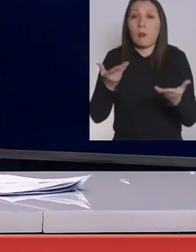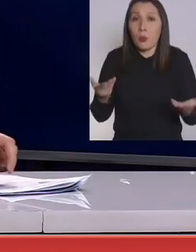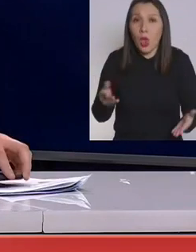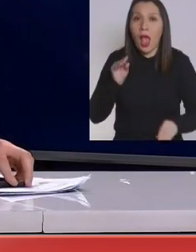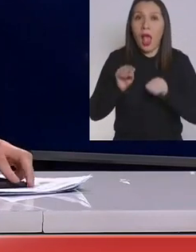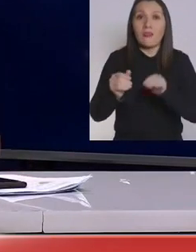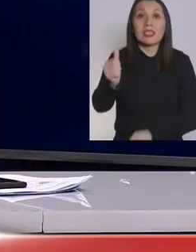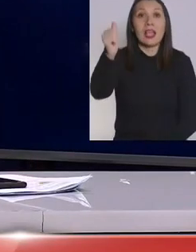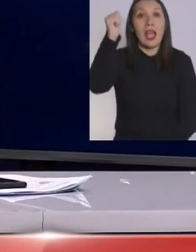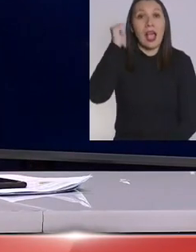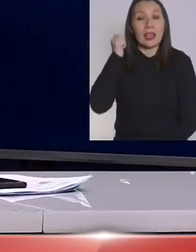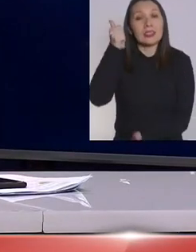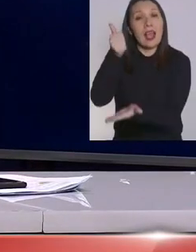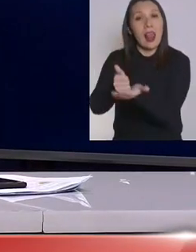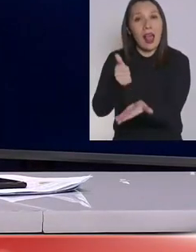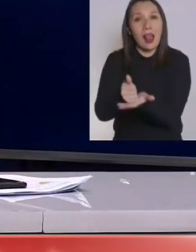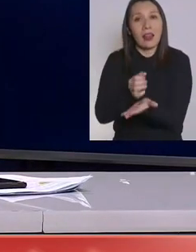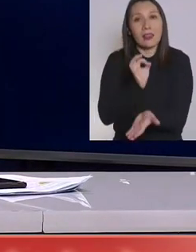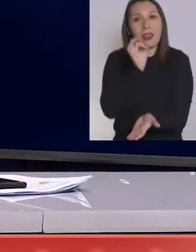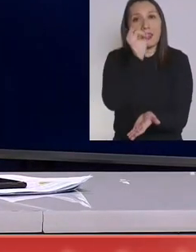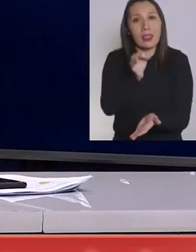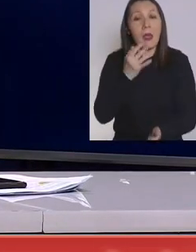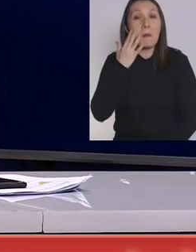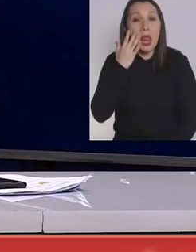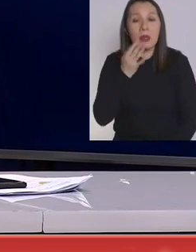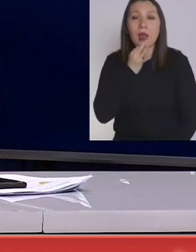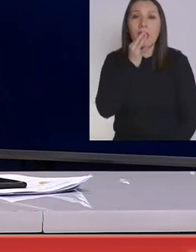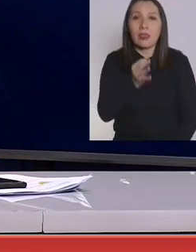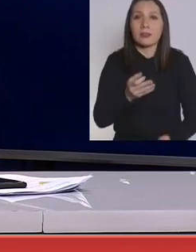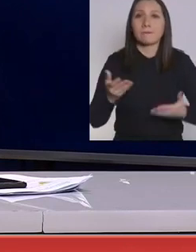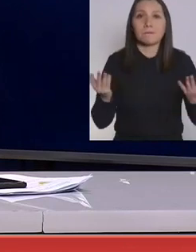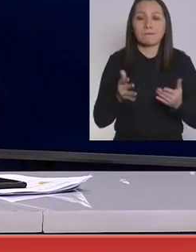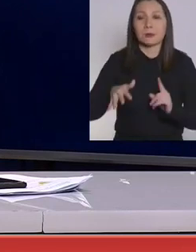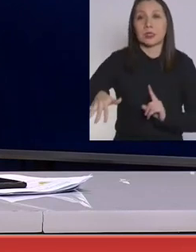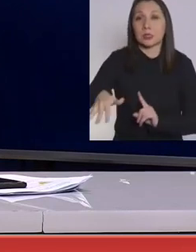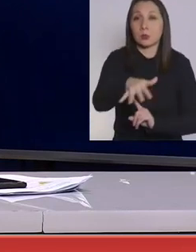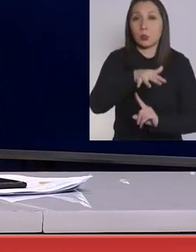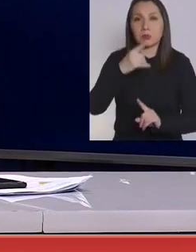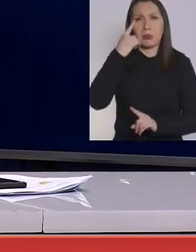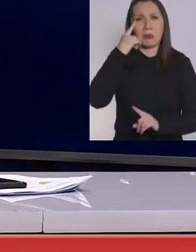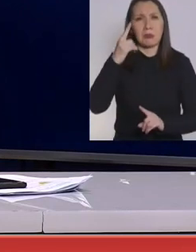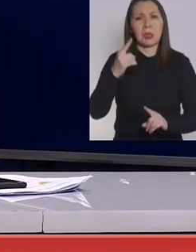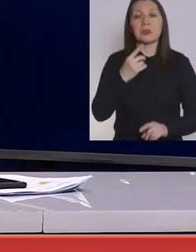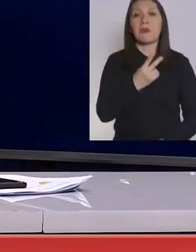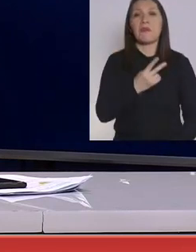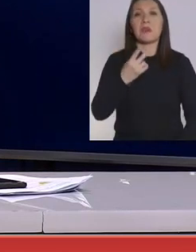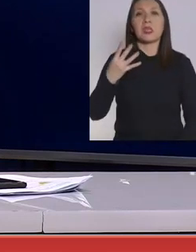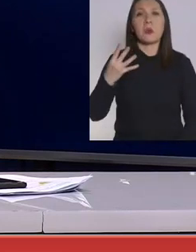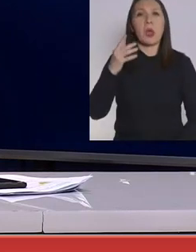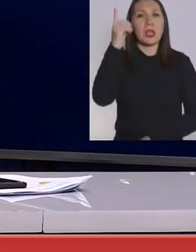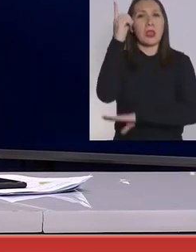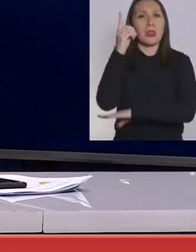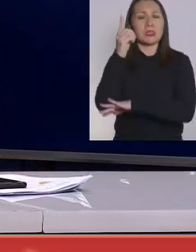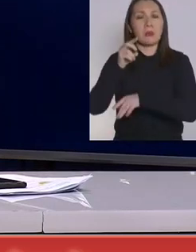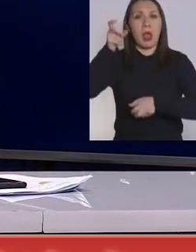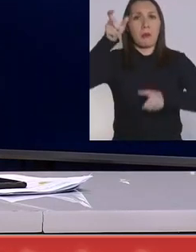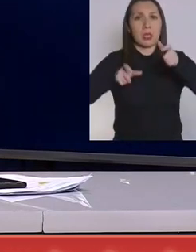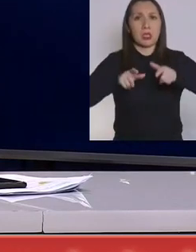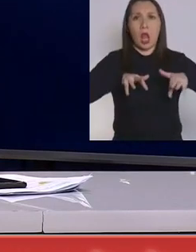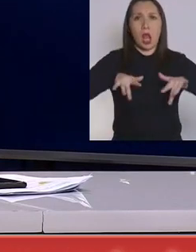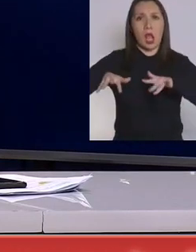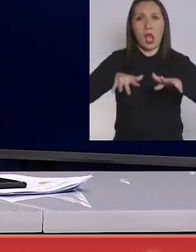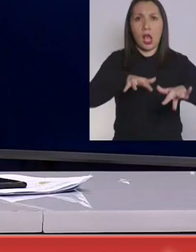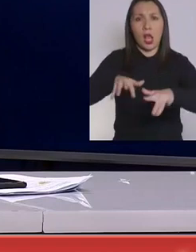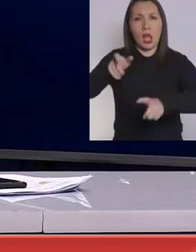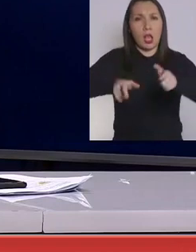hizo ayer el alcalde de Melipilla en cuanto a que la situación parecía de un 24 de diciembre en cuanto a la